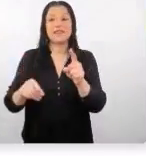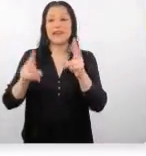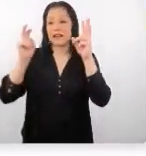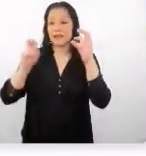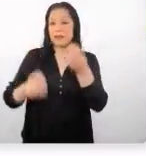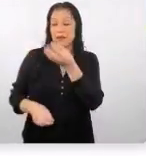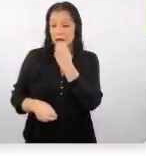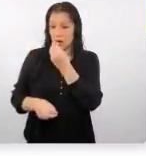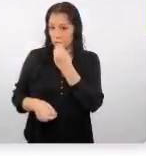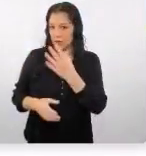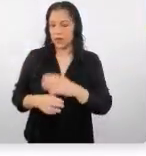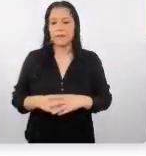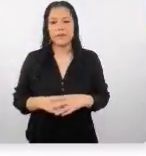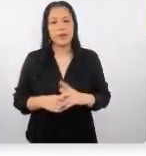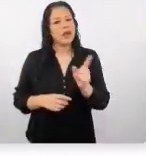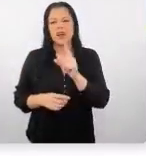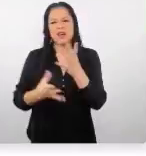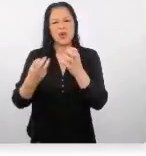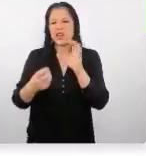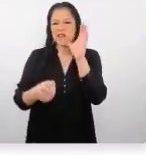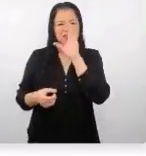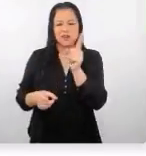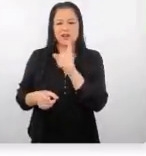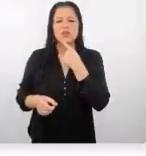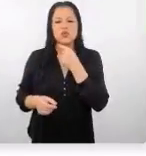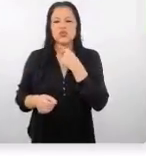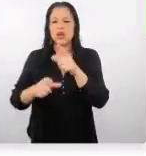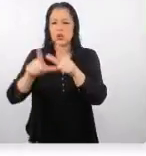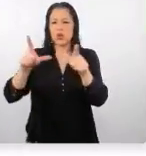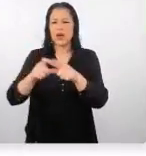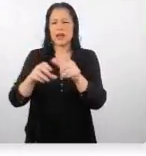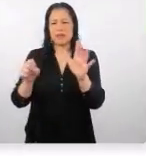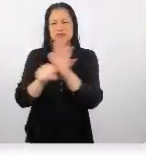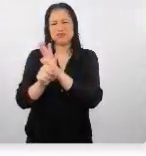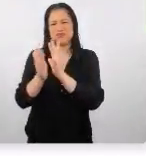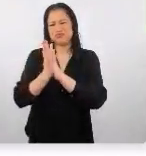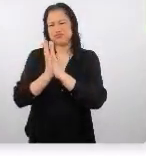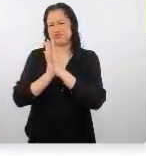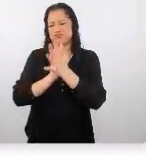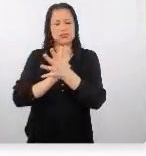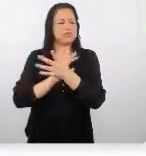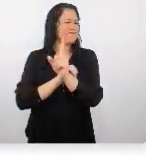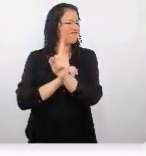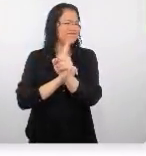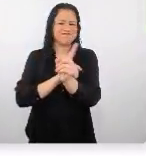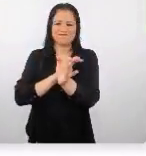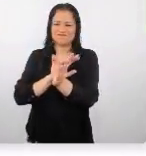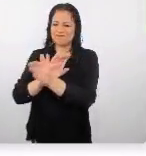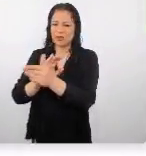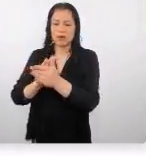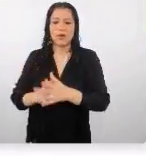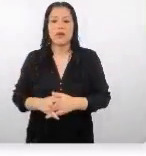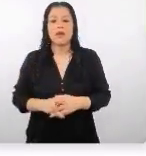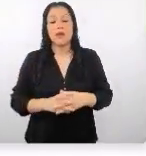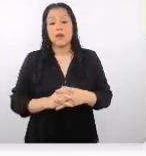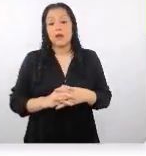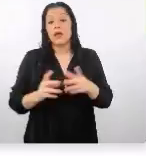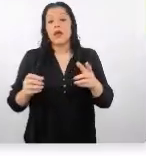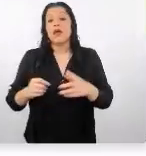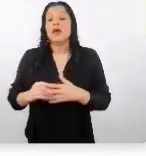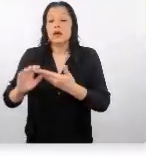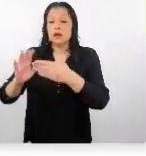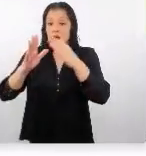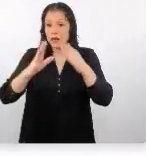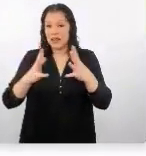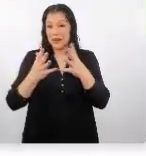lo que no van a buscar son lugares masivos con aluminación Japón un mismo siviento que es una ciudad muy